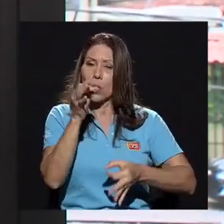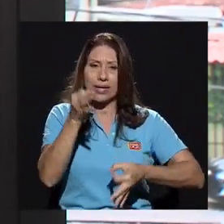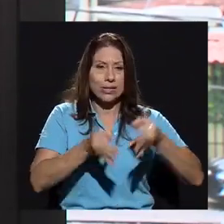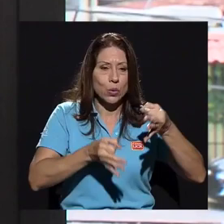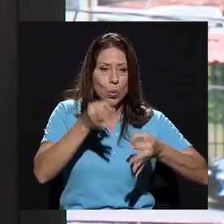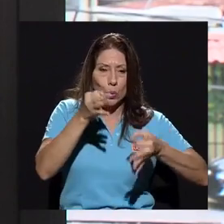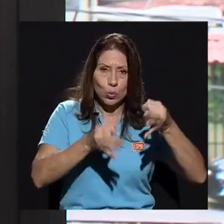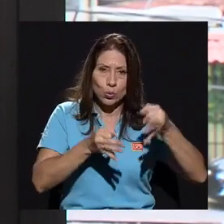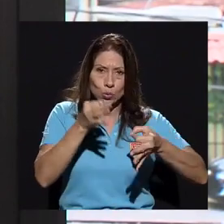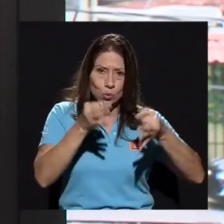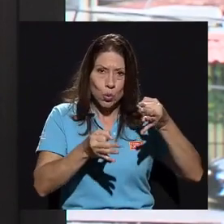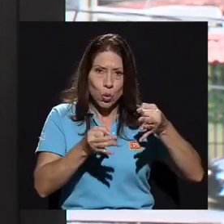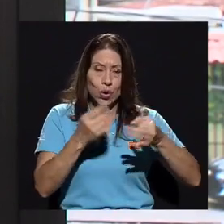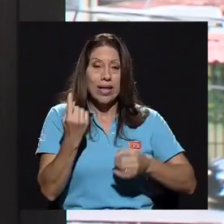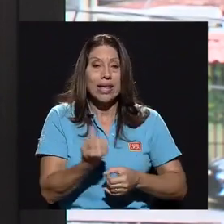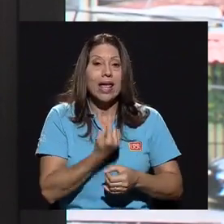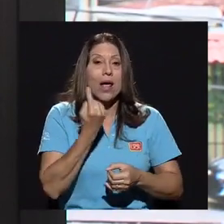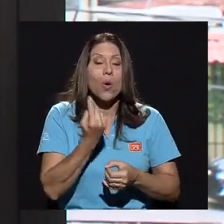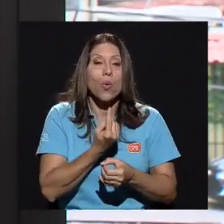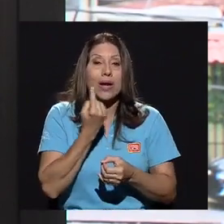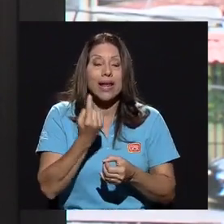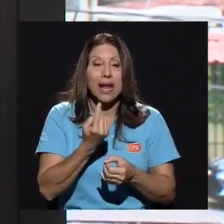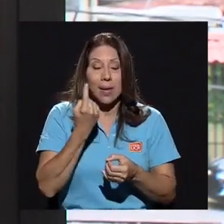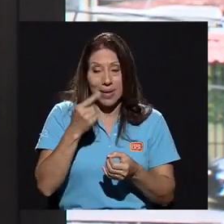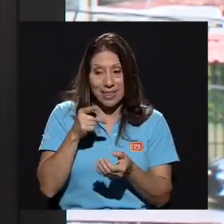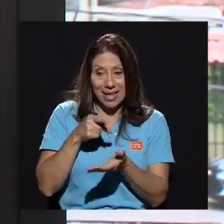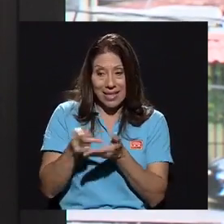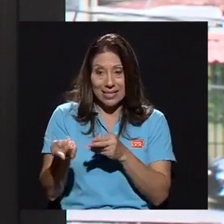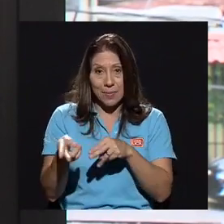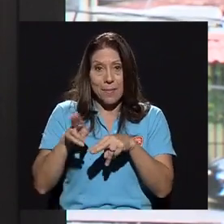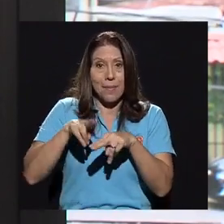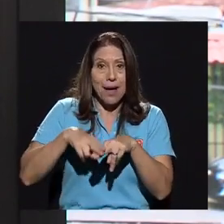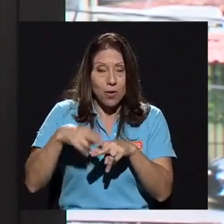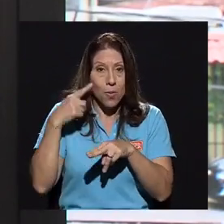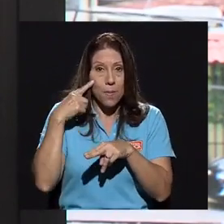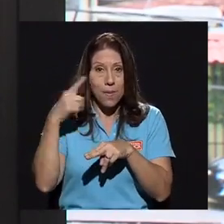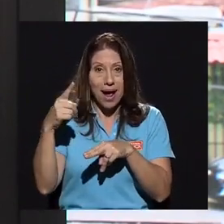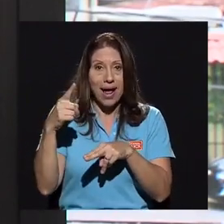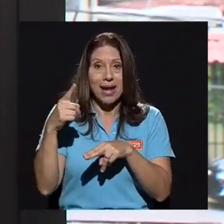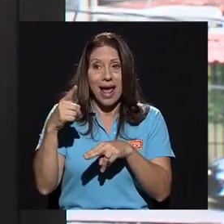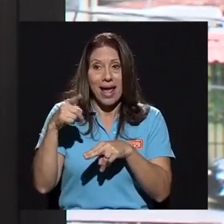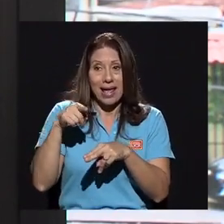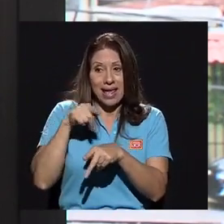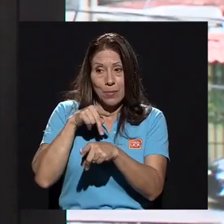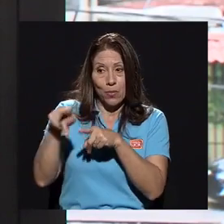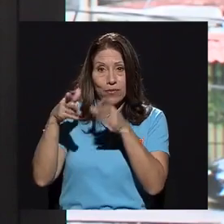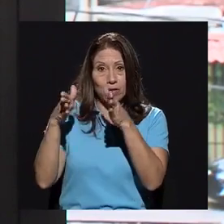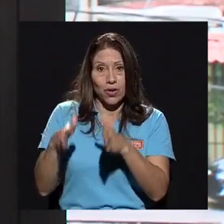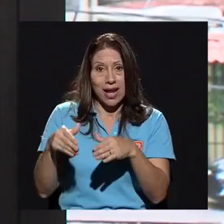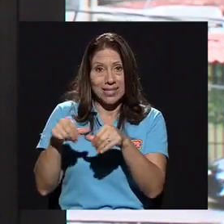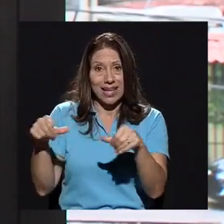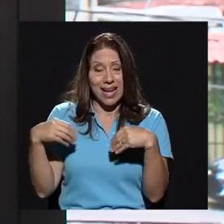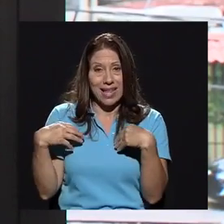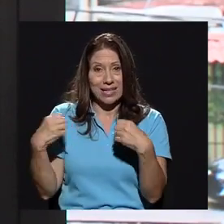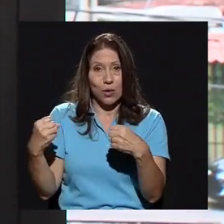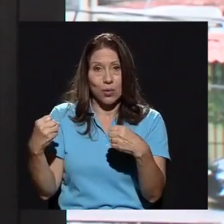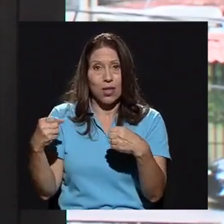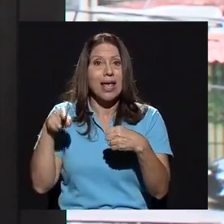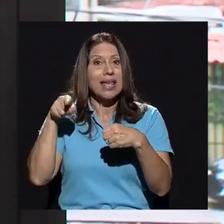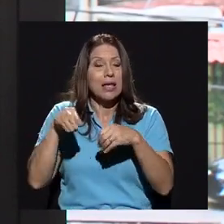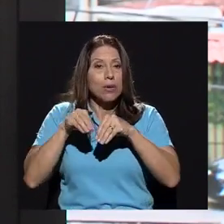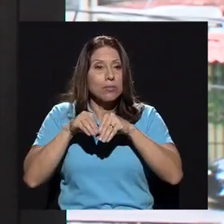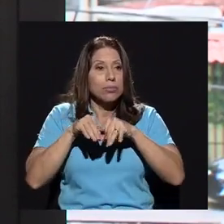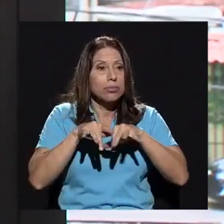de que únicamente fuese para este sector de profesionales en el área de salud y lo extendió al